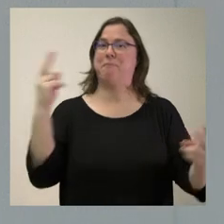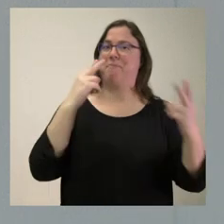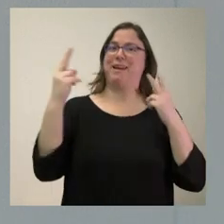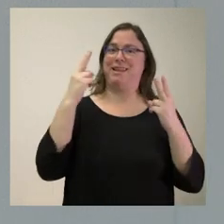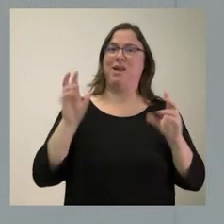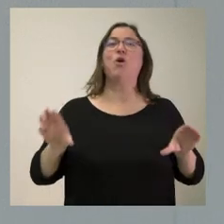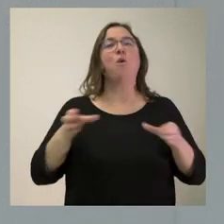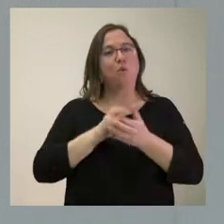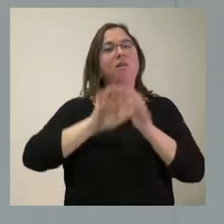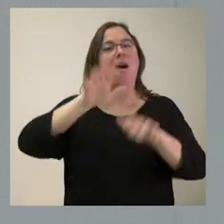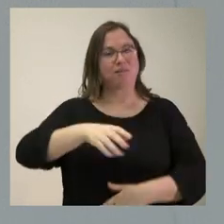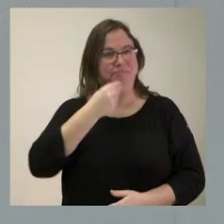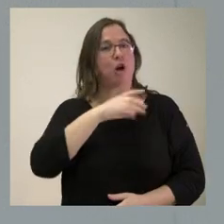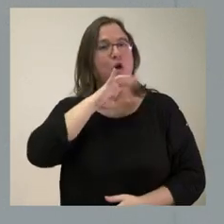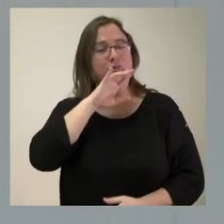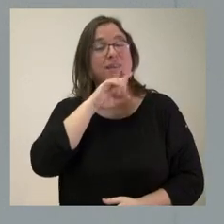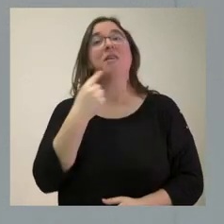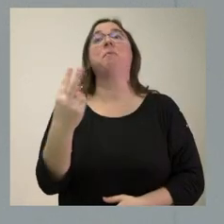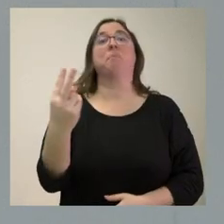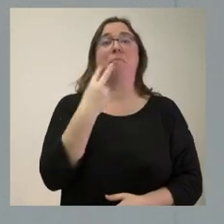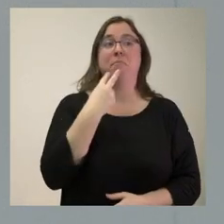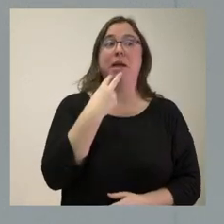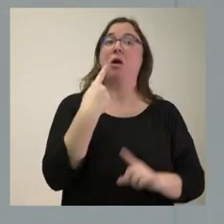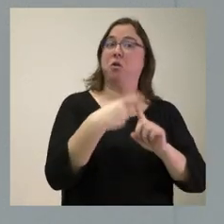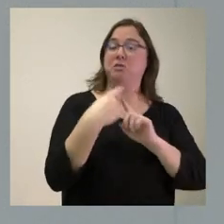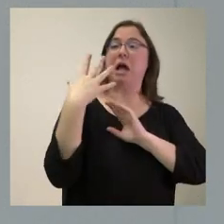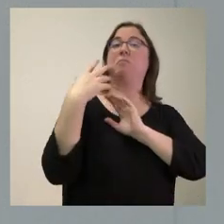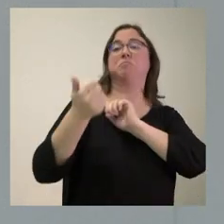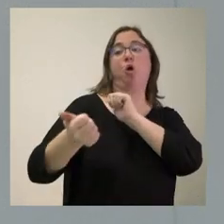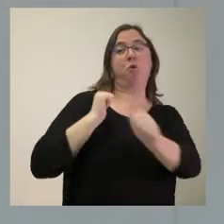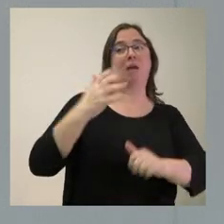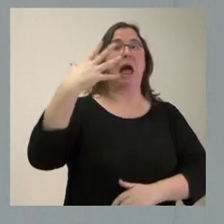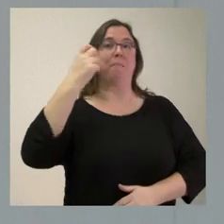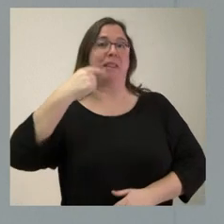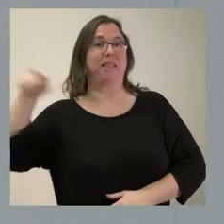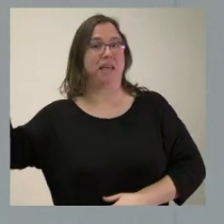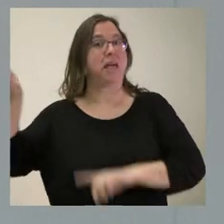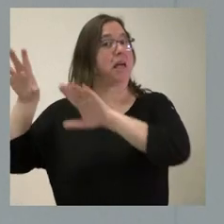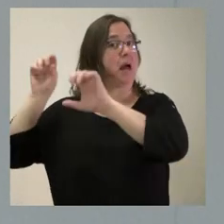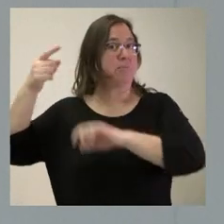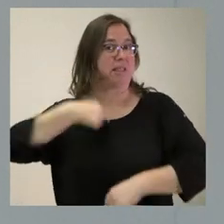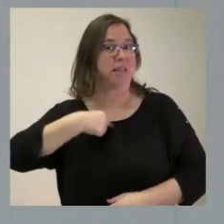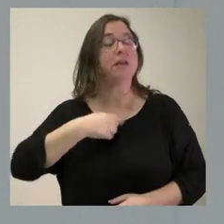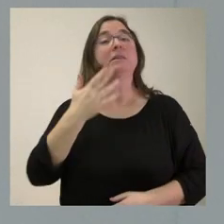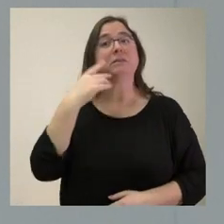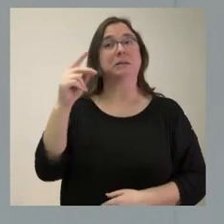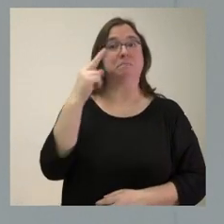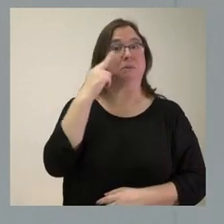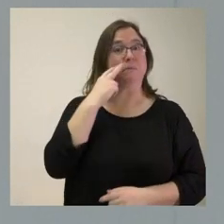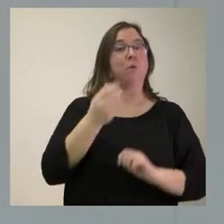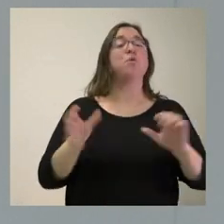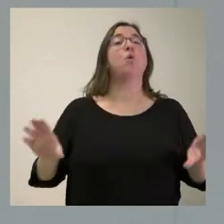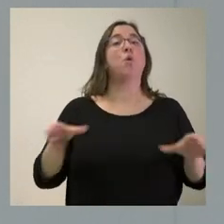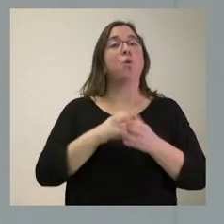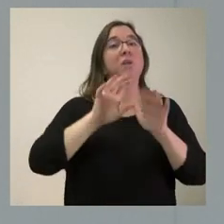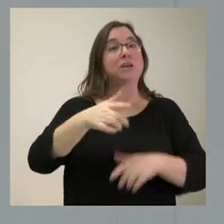Castilla y León porque podrán ver que hay muchas cosas de las que pueden aprender de nosotros. Si están tan atentos a la Junta de Castilla y León, podrá ver el Gobierno